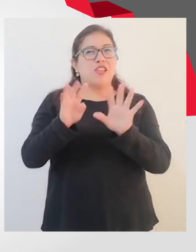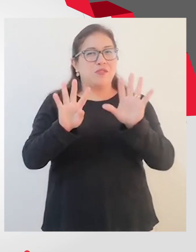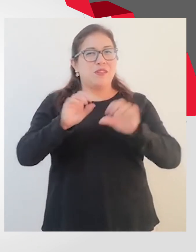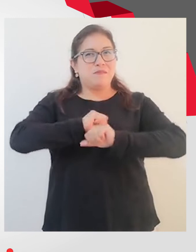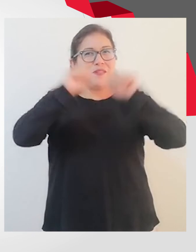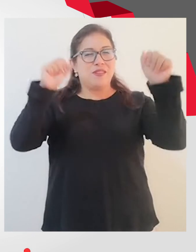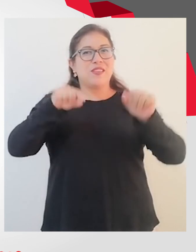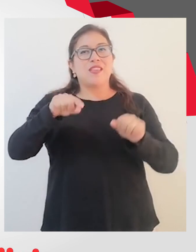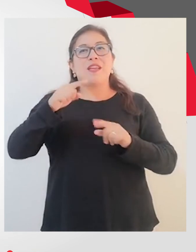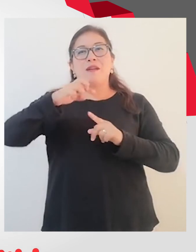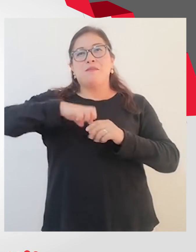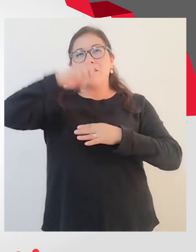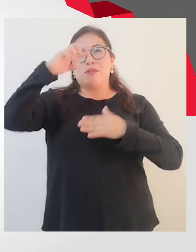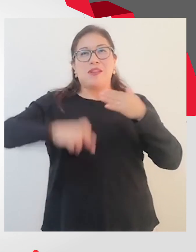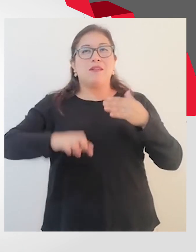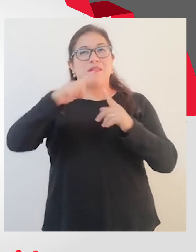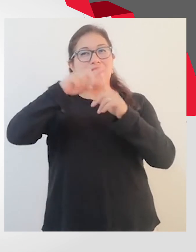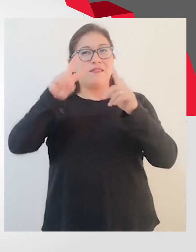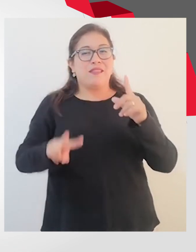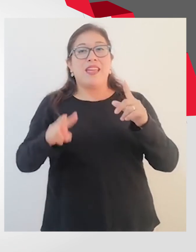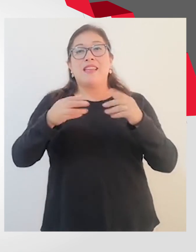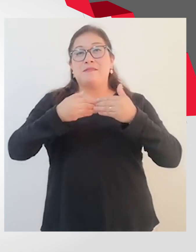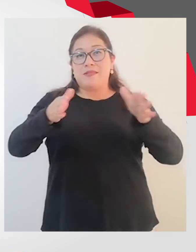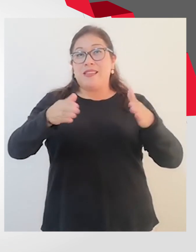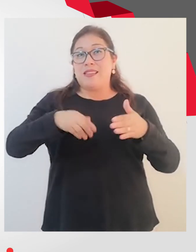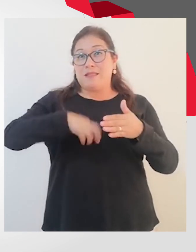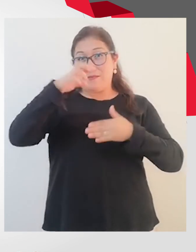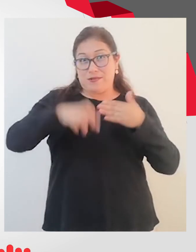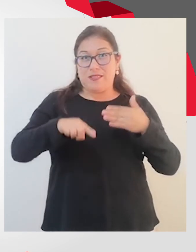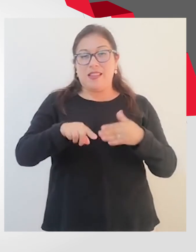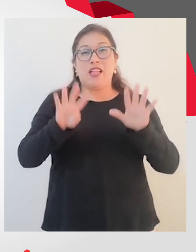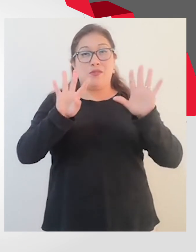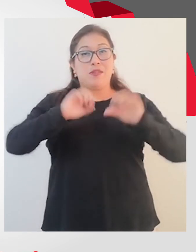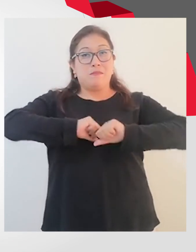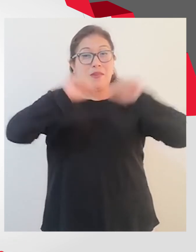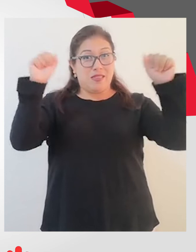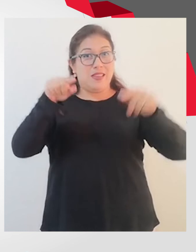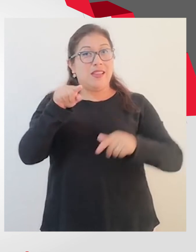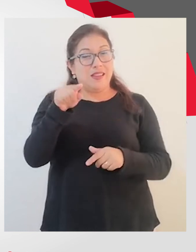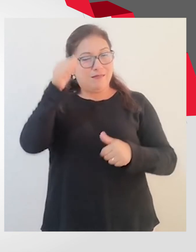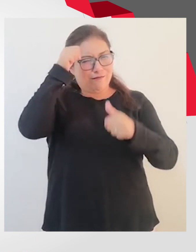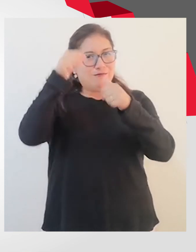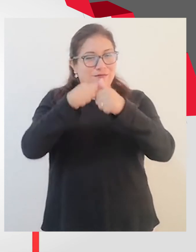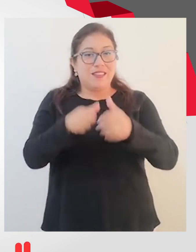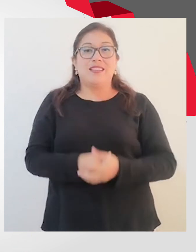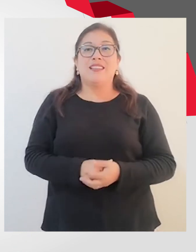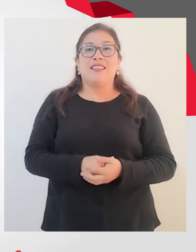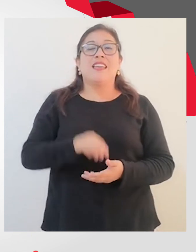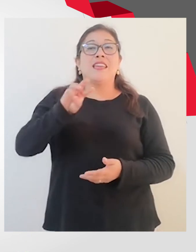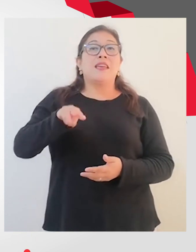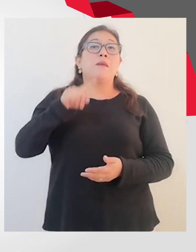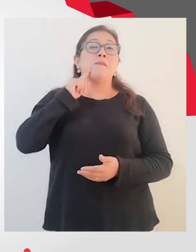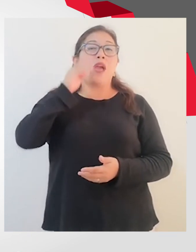mañana en nuestro programa de televisión Sin Barreras. A partir de las 9 de la mañana, ojo, y